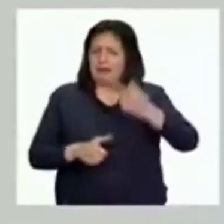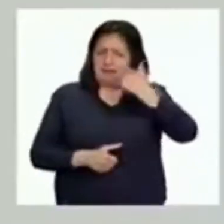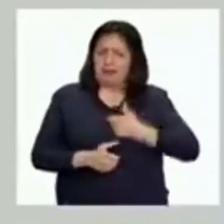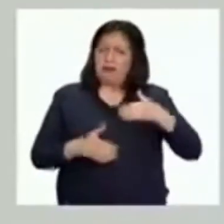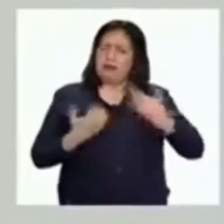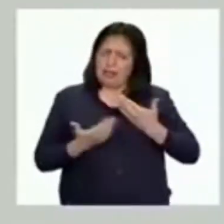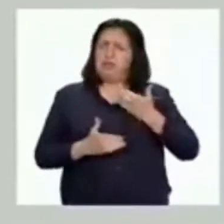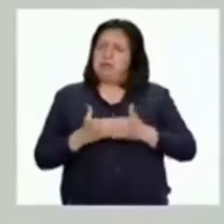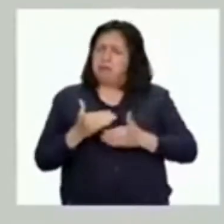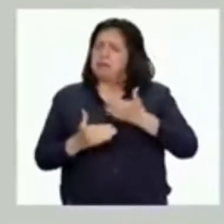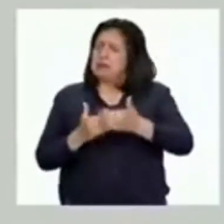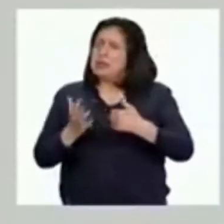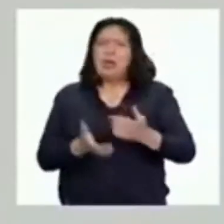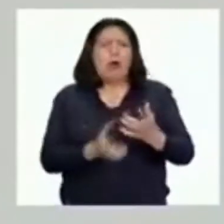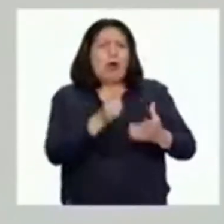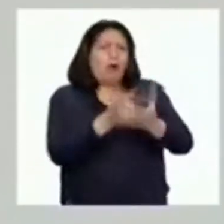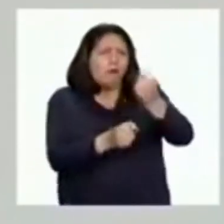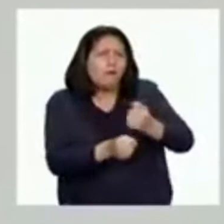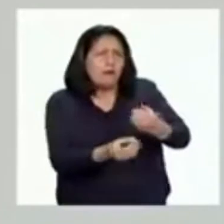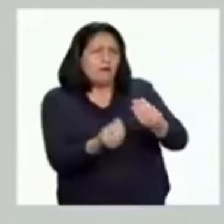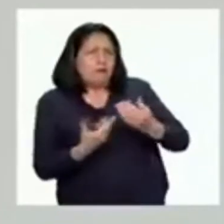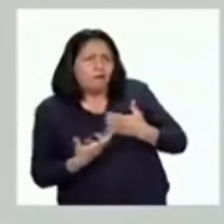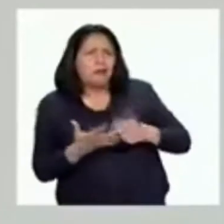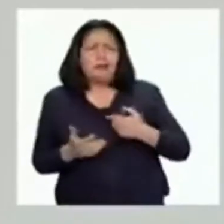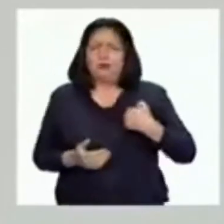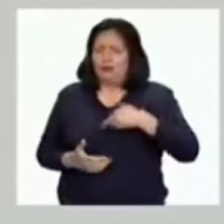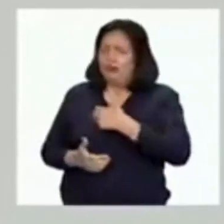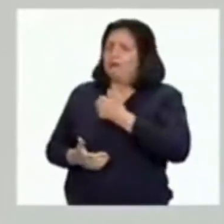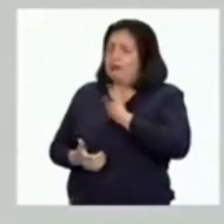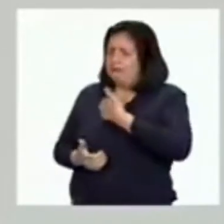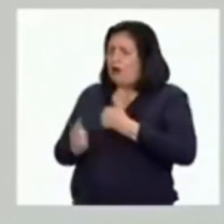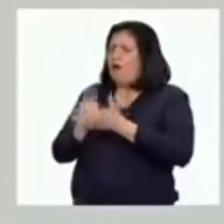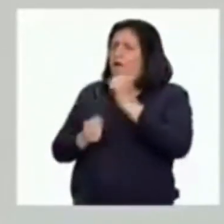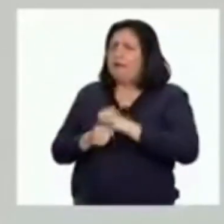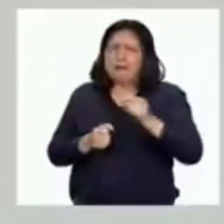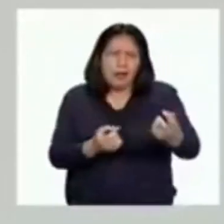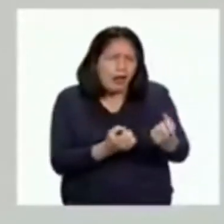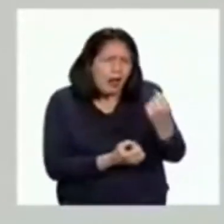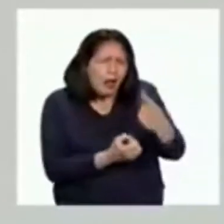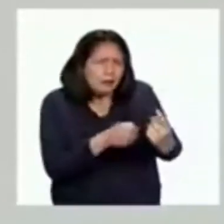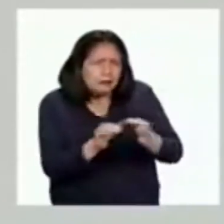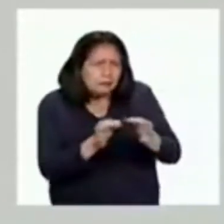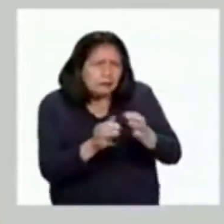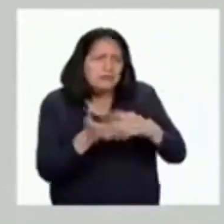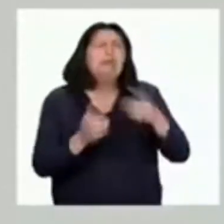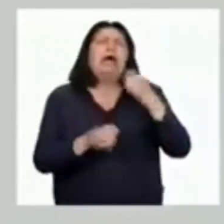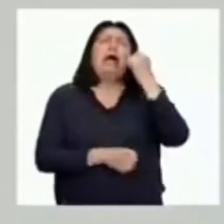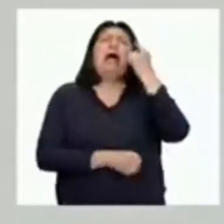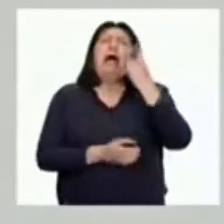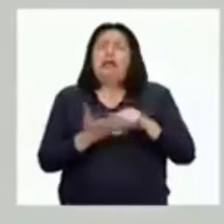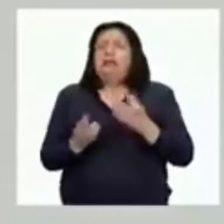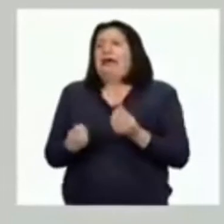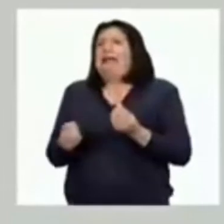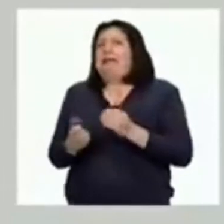de las cosas, confiar en nosotros y nosotras mismas. Nos hace comprender que todo se aprende y que a veces las cosas no salen como la planeamos.